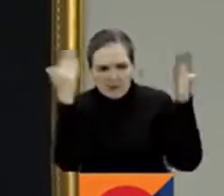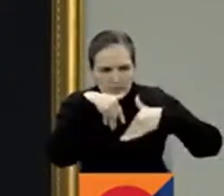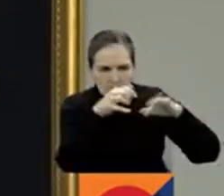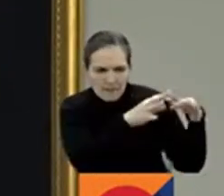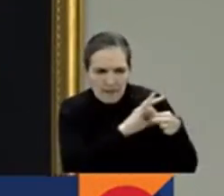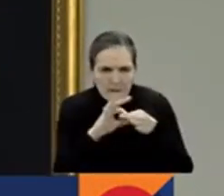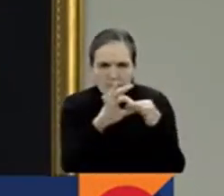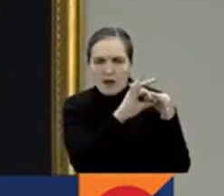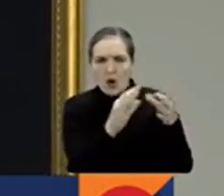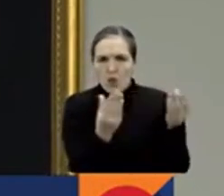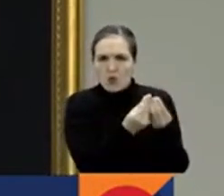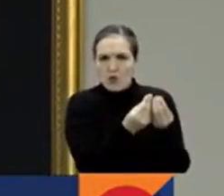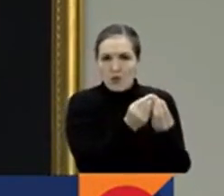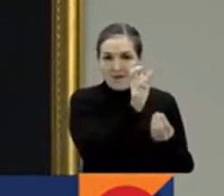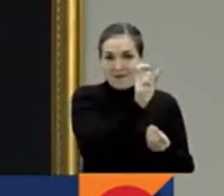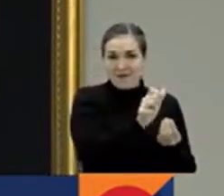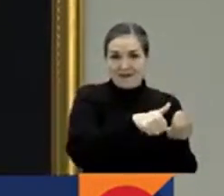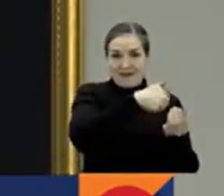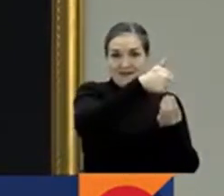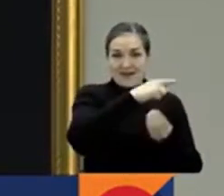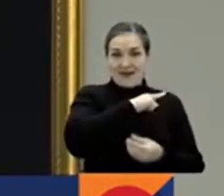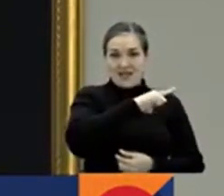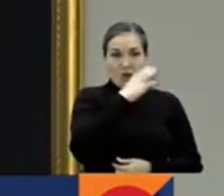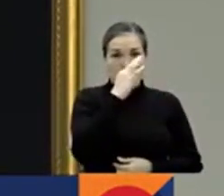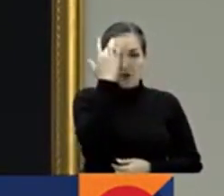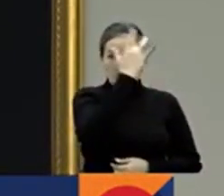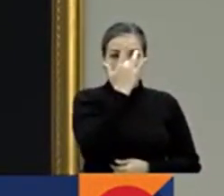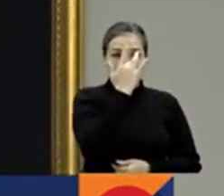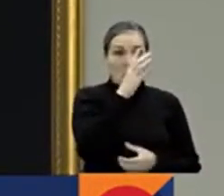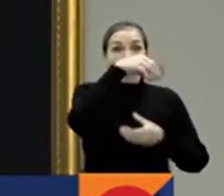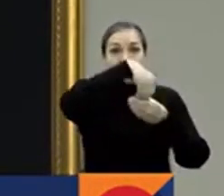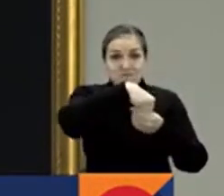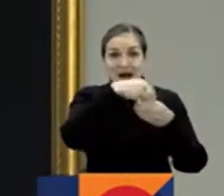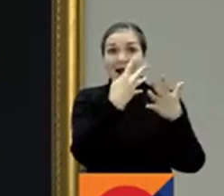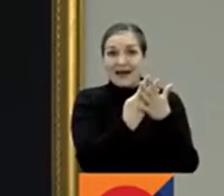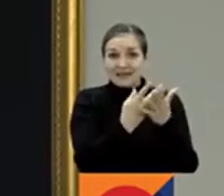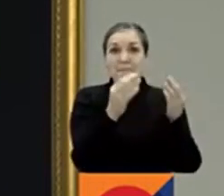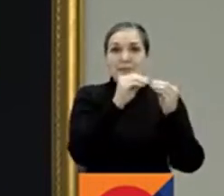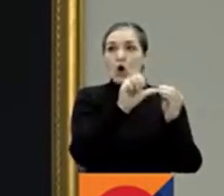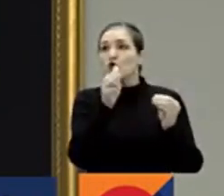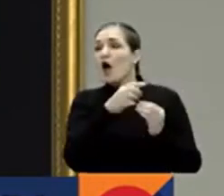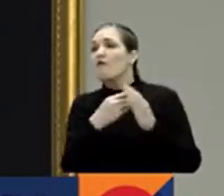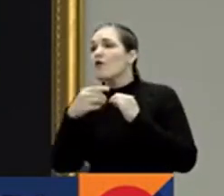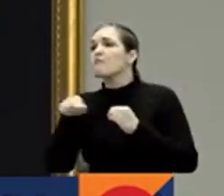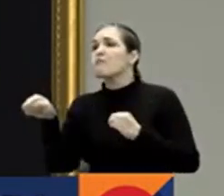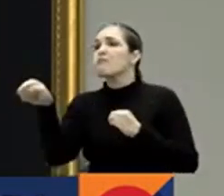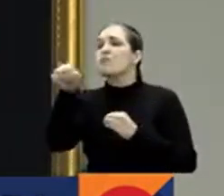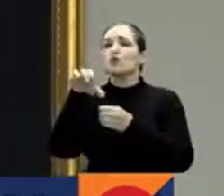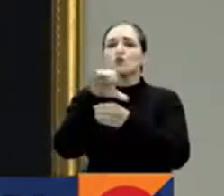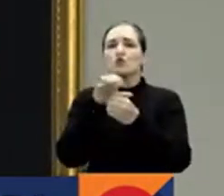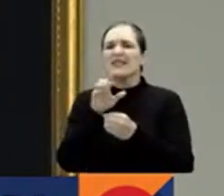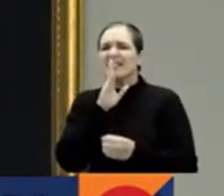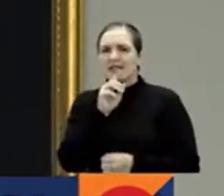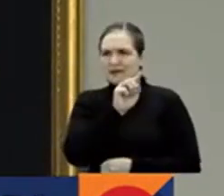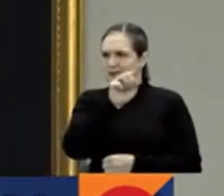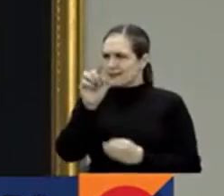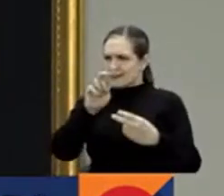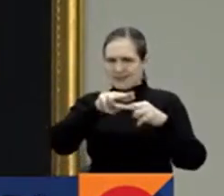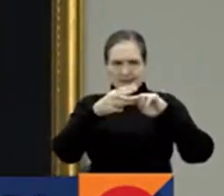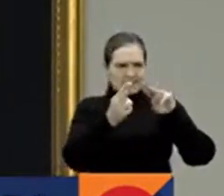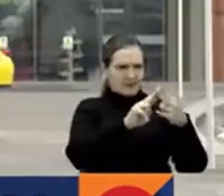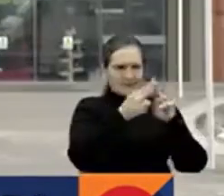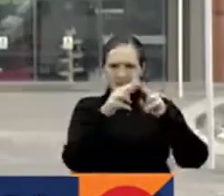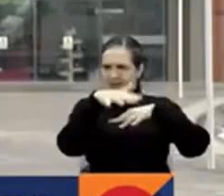la estructura criminal del Negro Over, tanto los que están en las cárceles como los que están fuera en la ciudad, generando esta